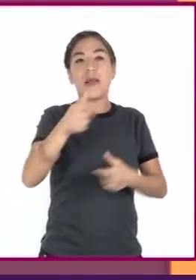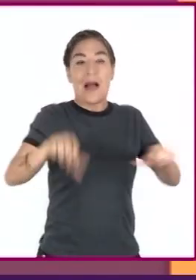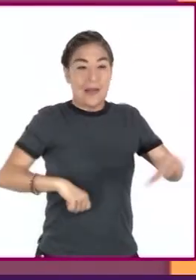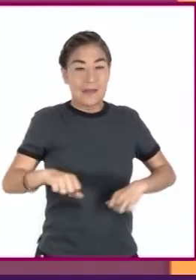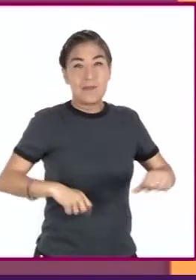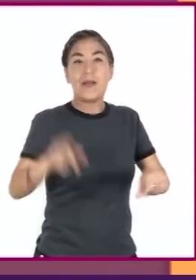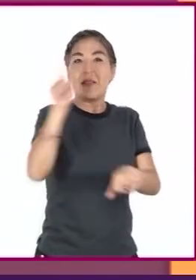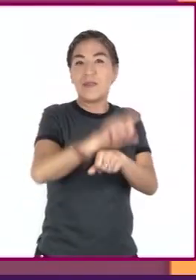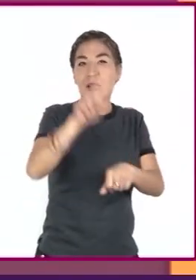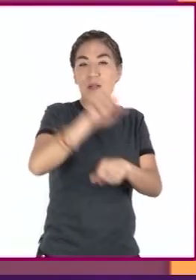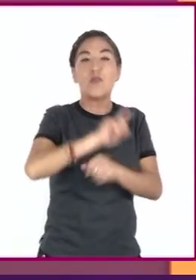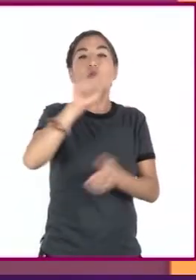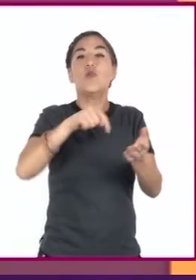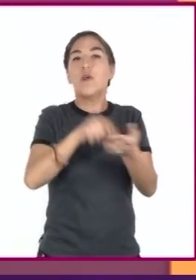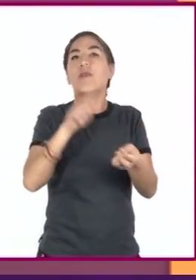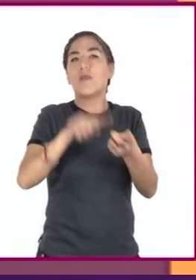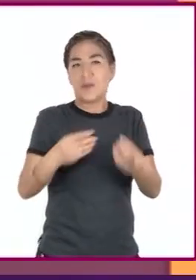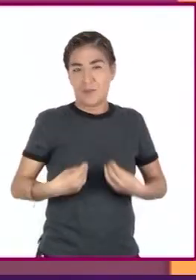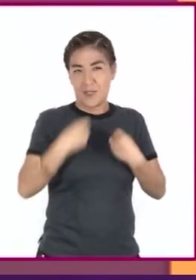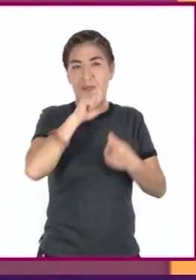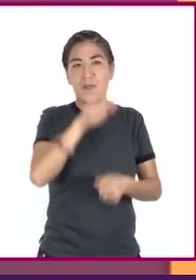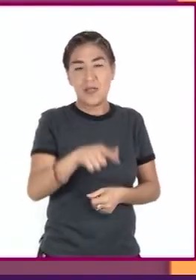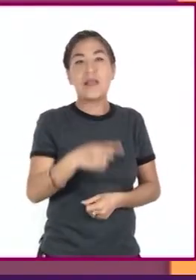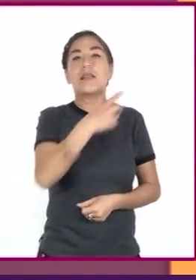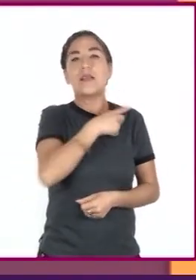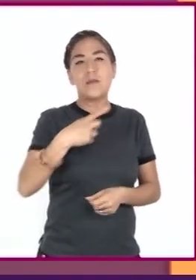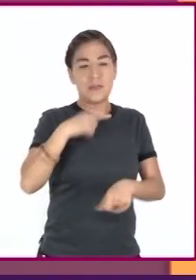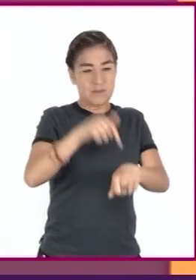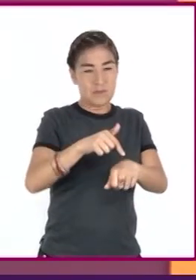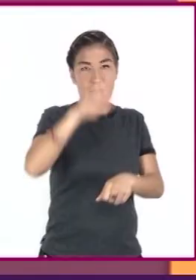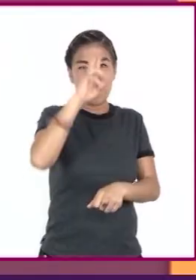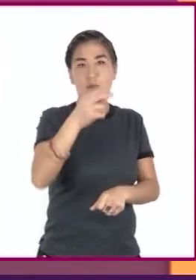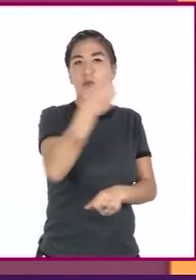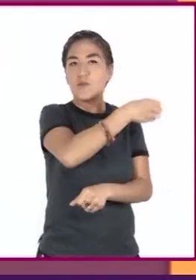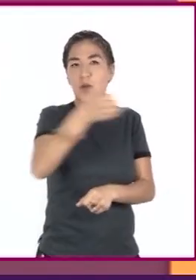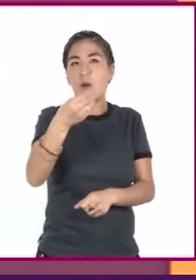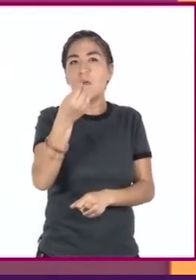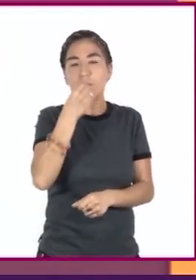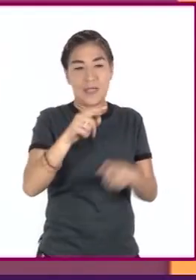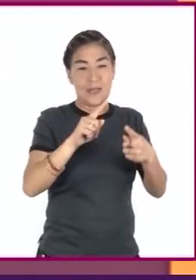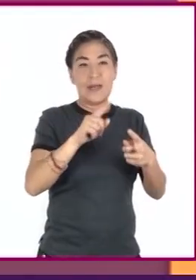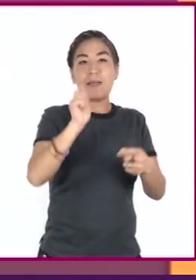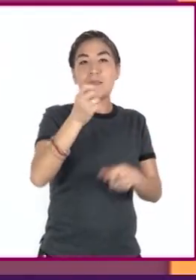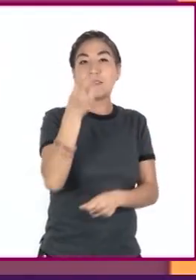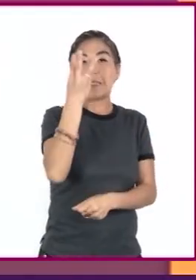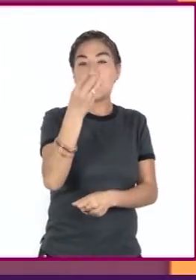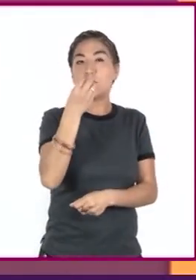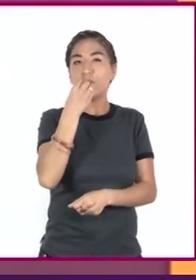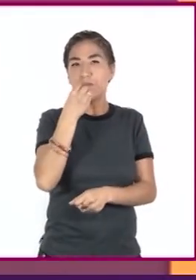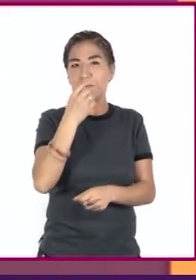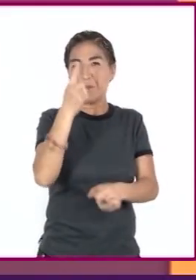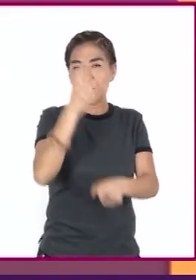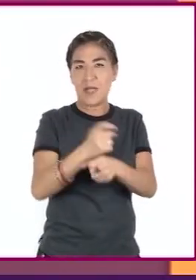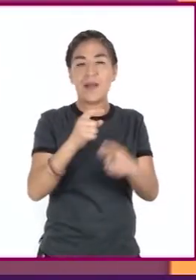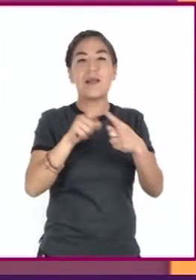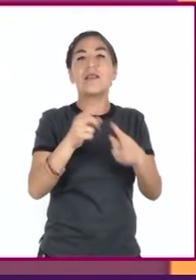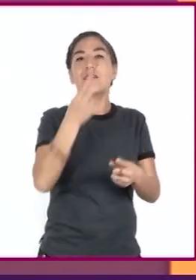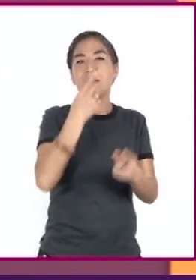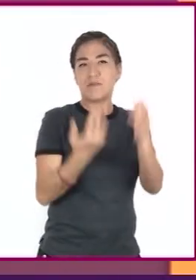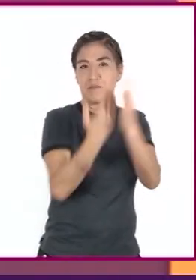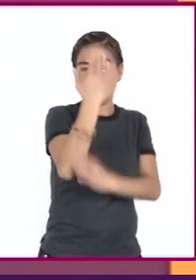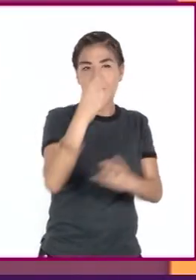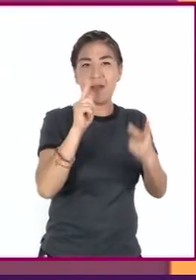También a respetar los horarios de ingesta, los cuales deben ser tres comidas principales, desayuno,